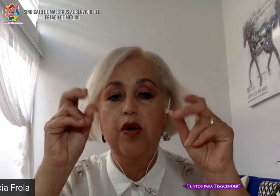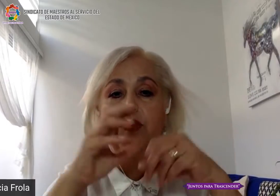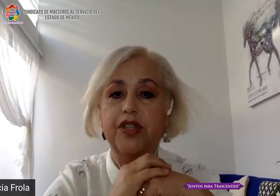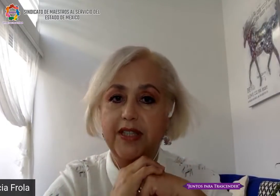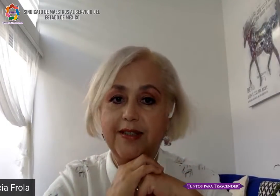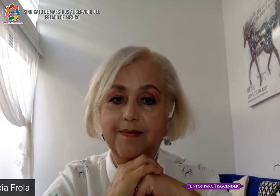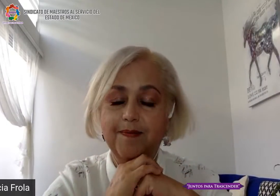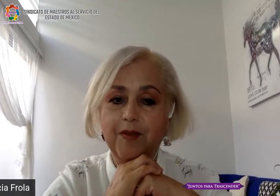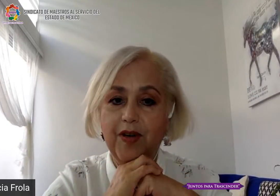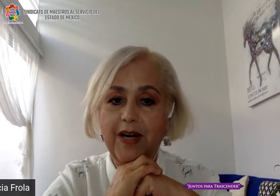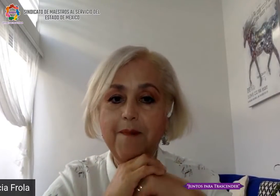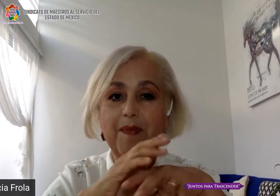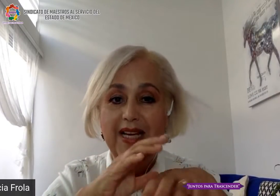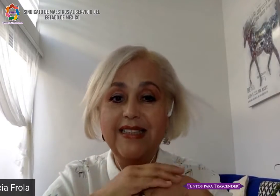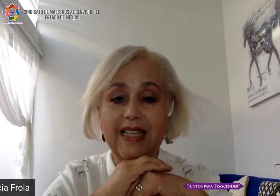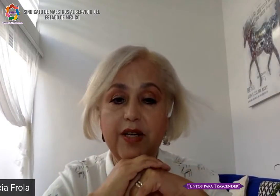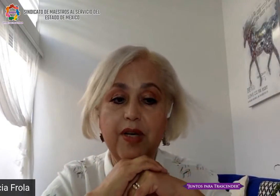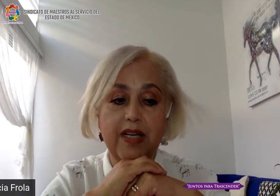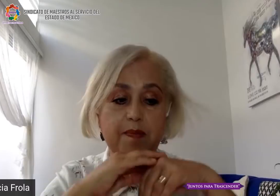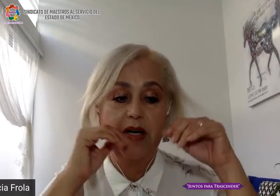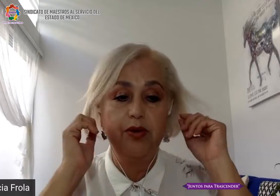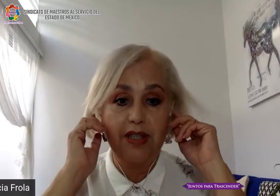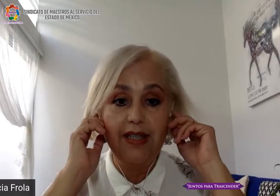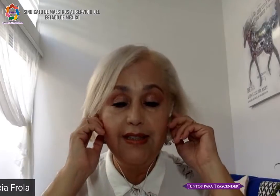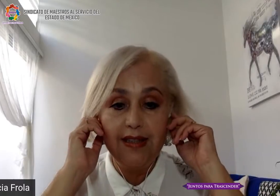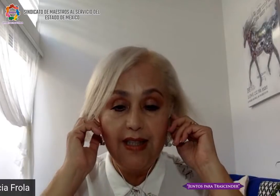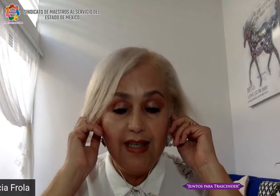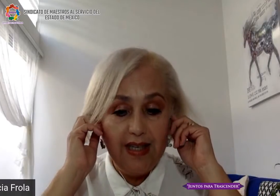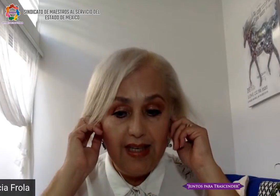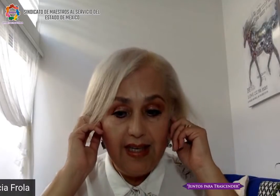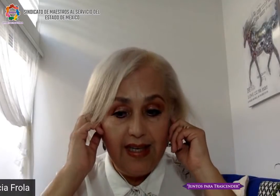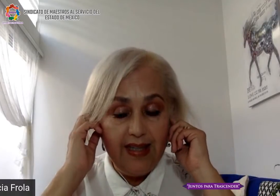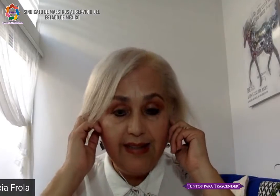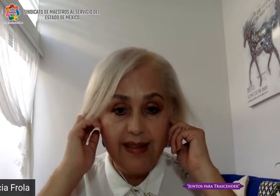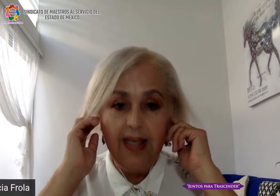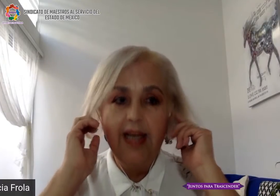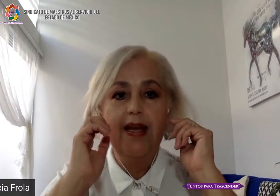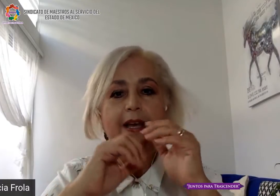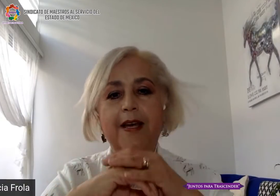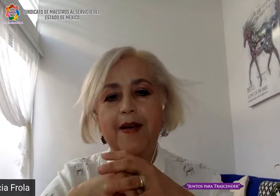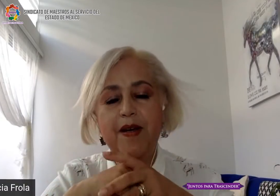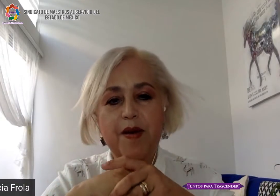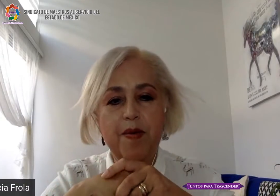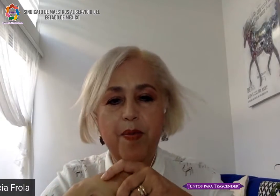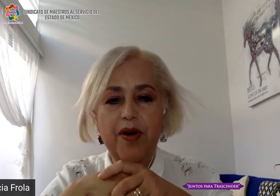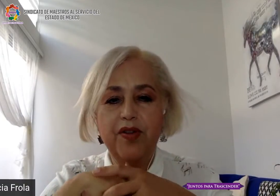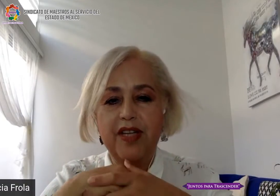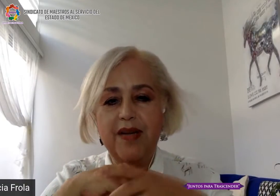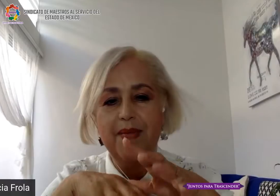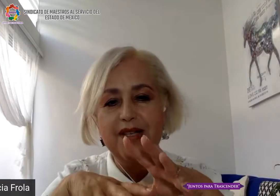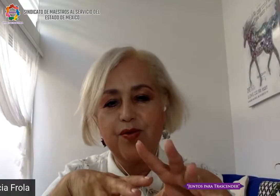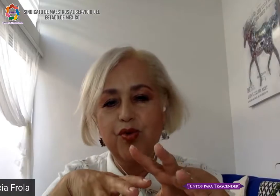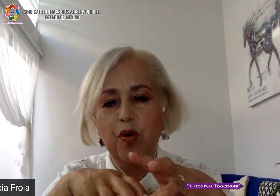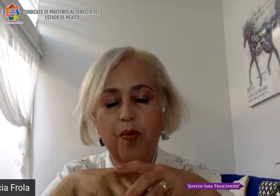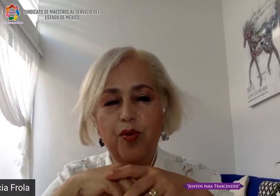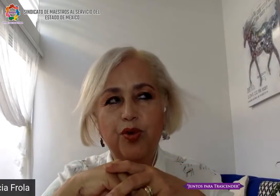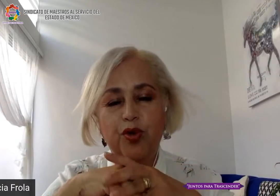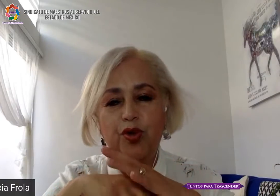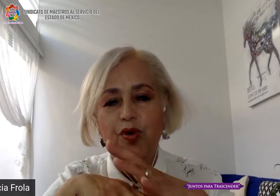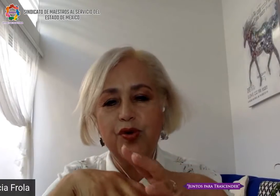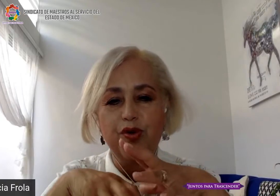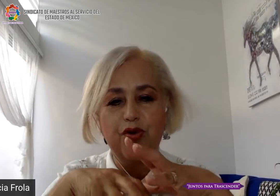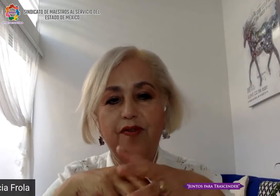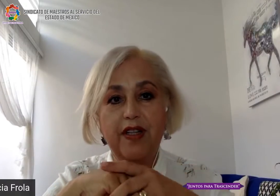tipo psicomotriz, ¿ok? Esta que yo elegí para ustedes es, bueno, tiene más un